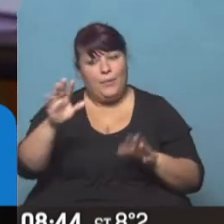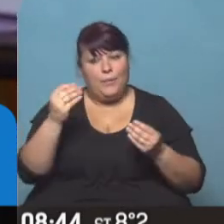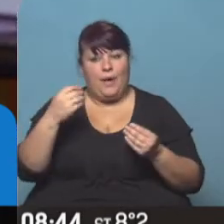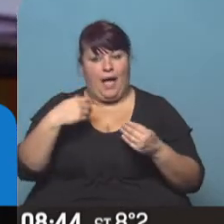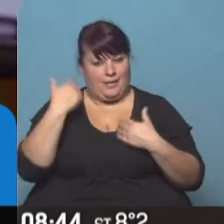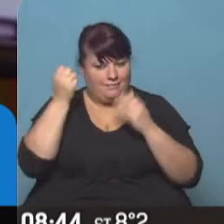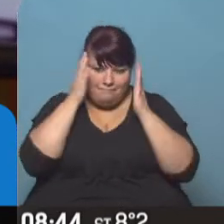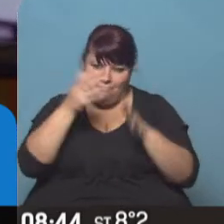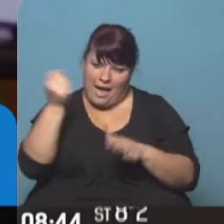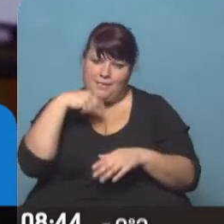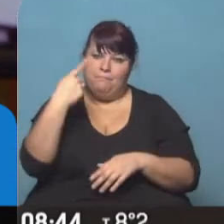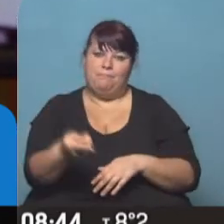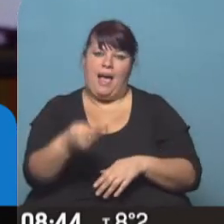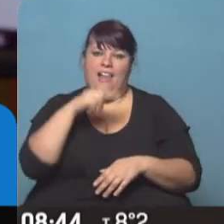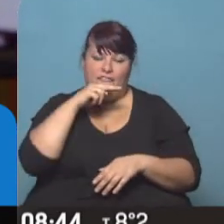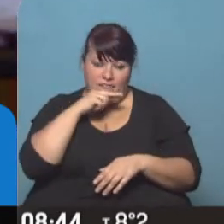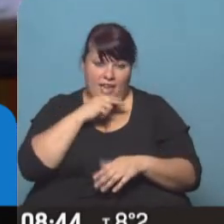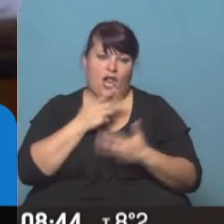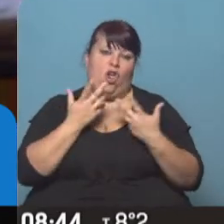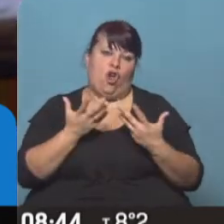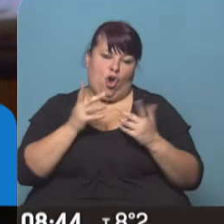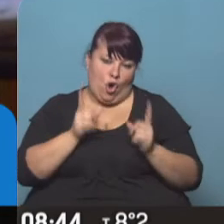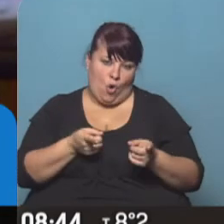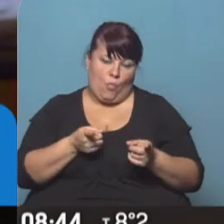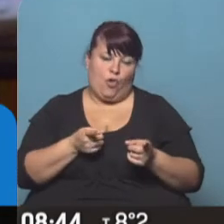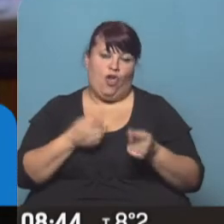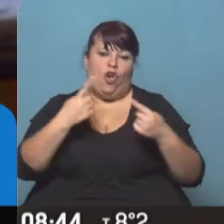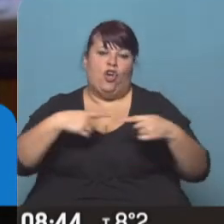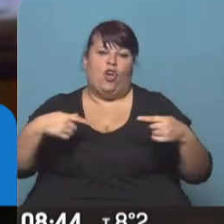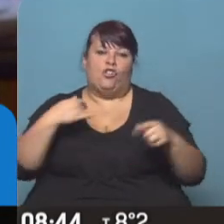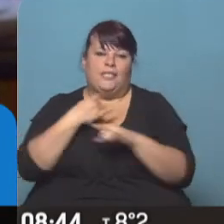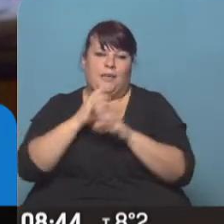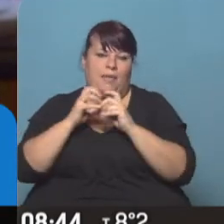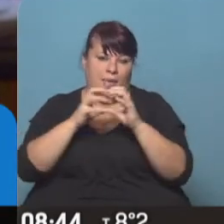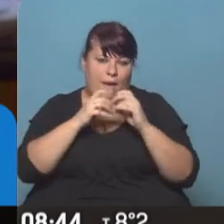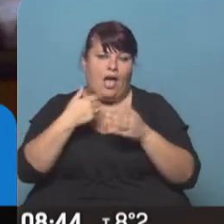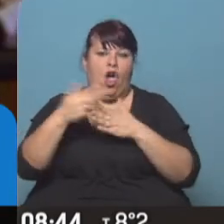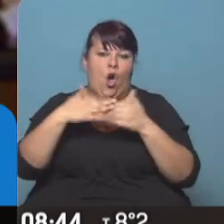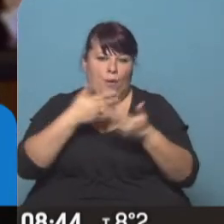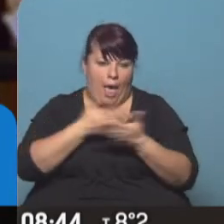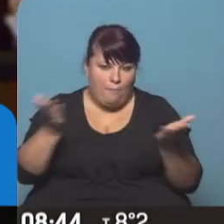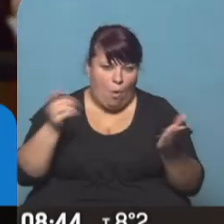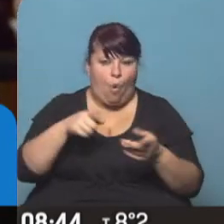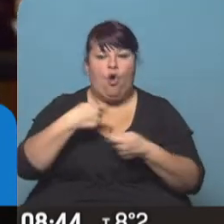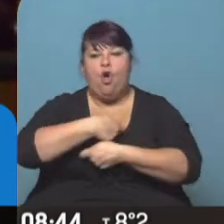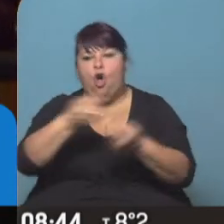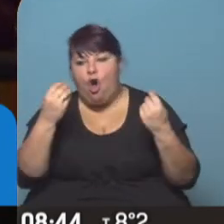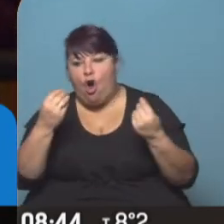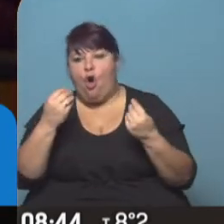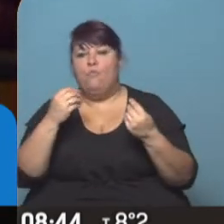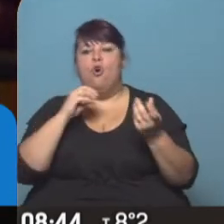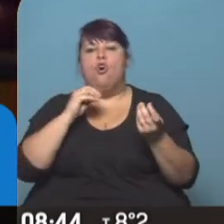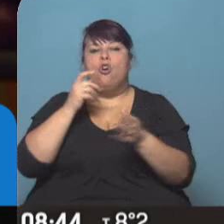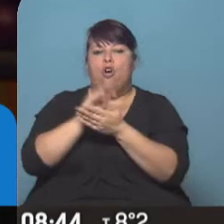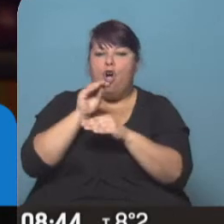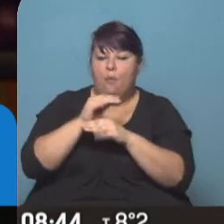muy fuerte para el día viernes y obviamente las cosas que siempre discutimos, la obra pública, cómo se distribuye, cómo